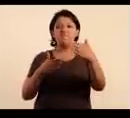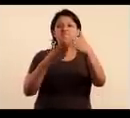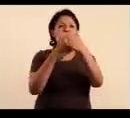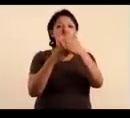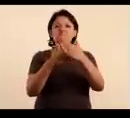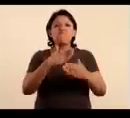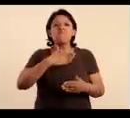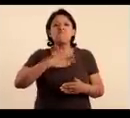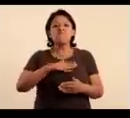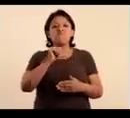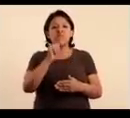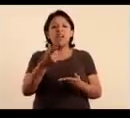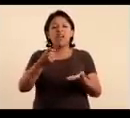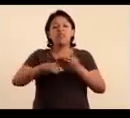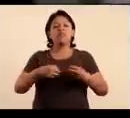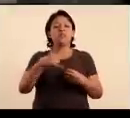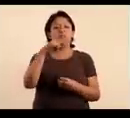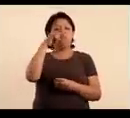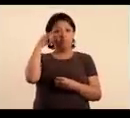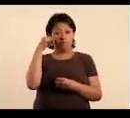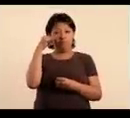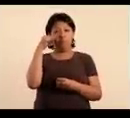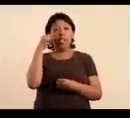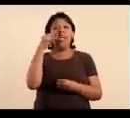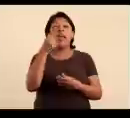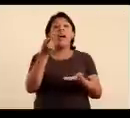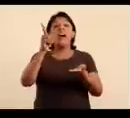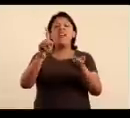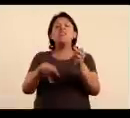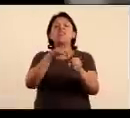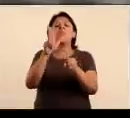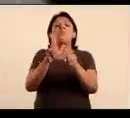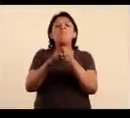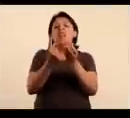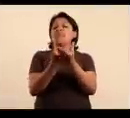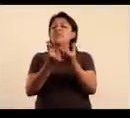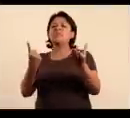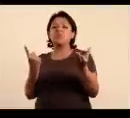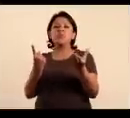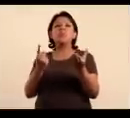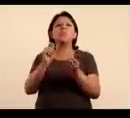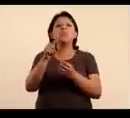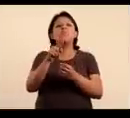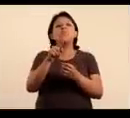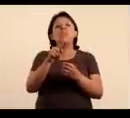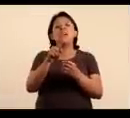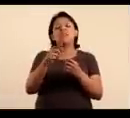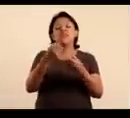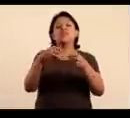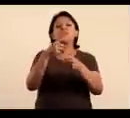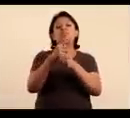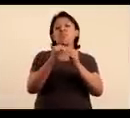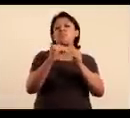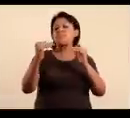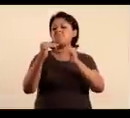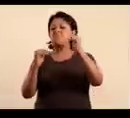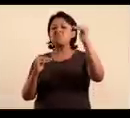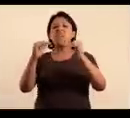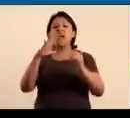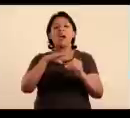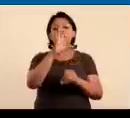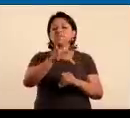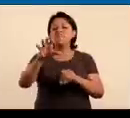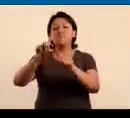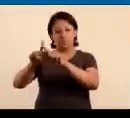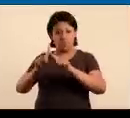profundos estragos en la vida. Abre el espacio para normalizar la exclusión y para que en nuestra sociedad la desigualdad esté presente en todos los